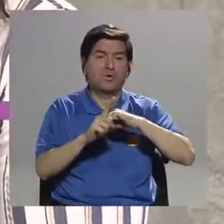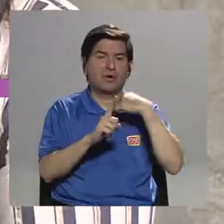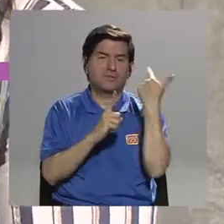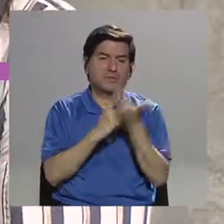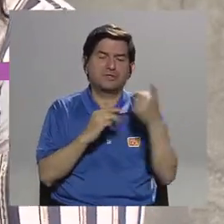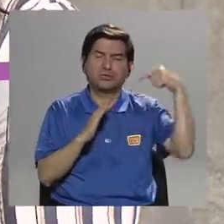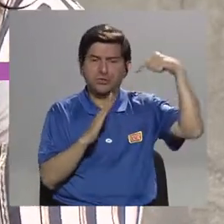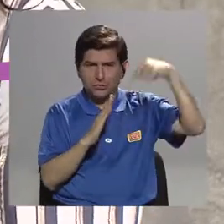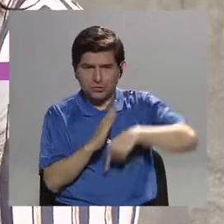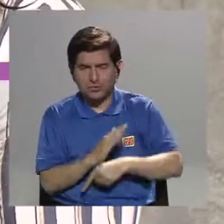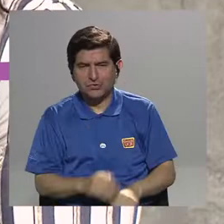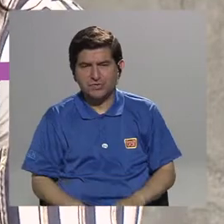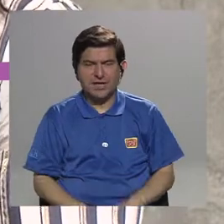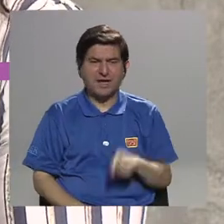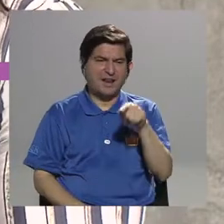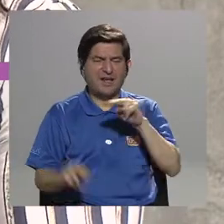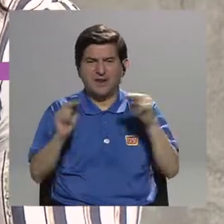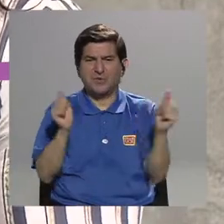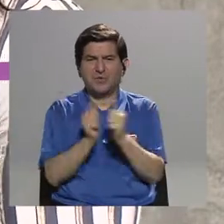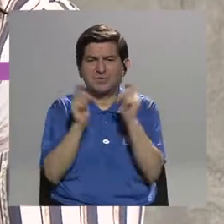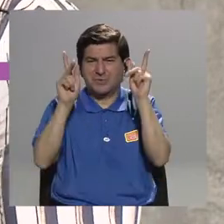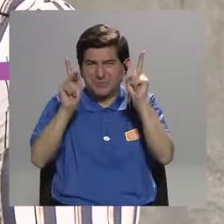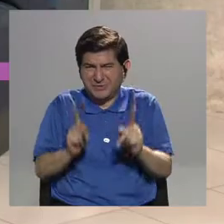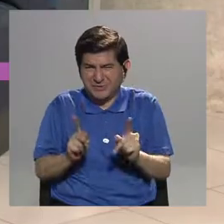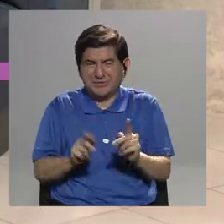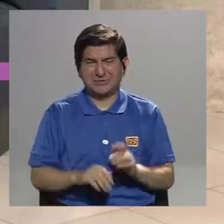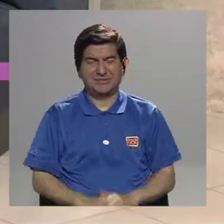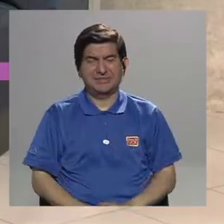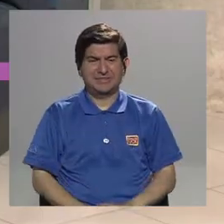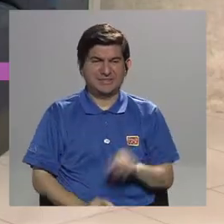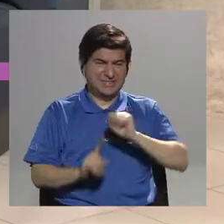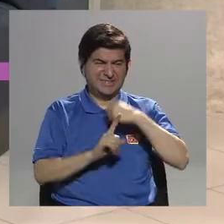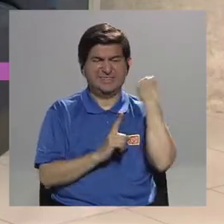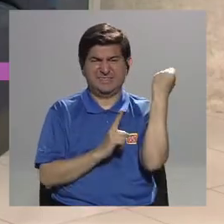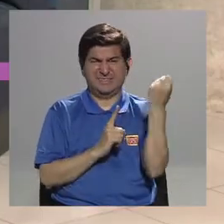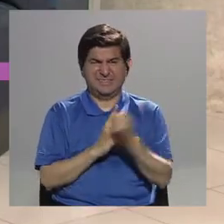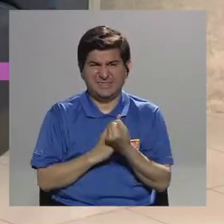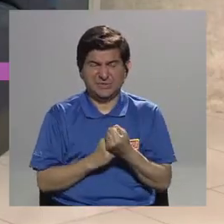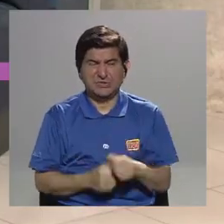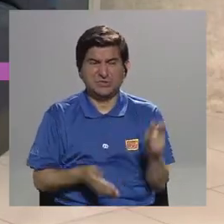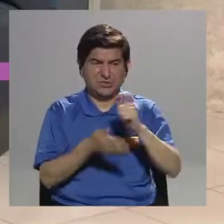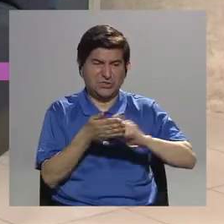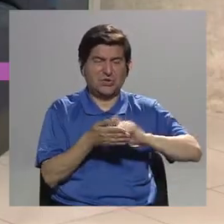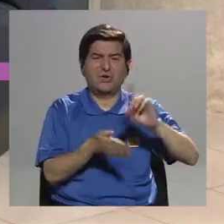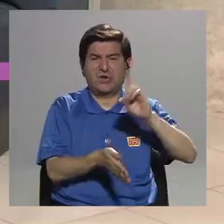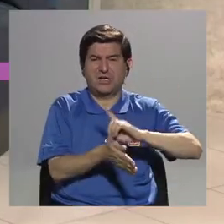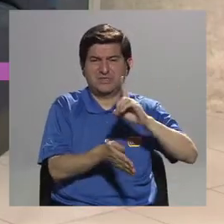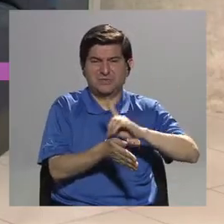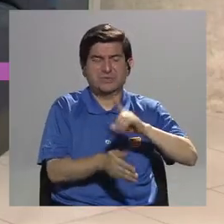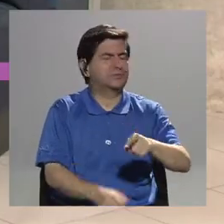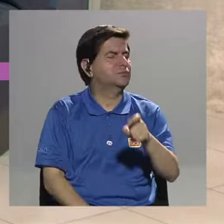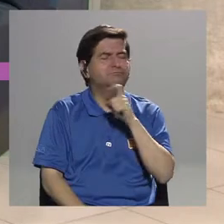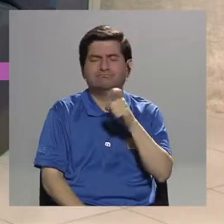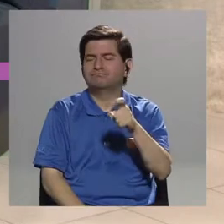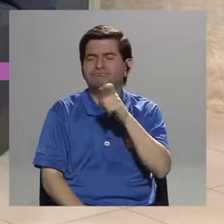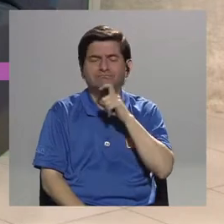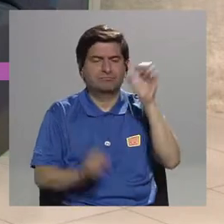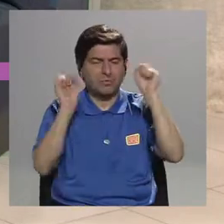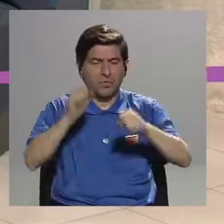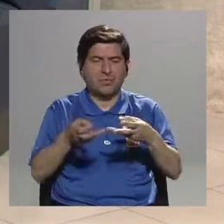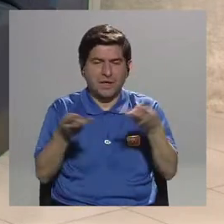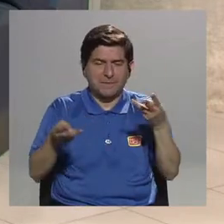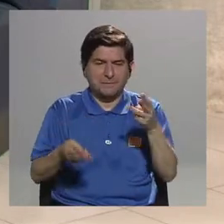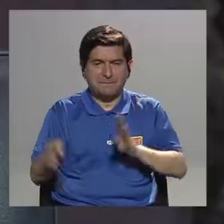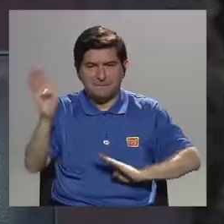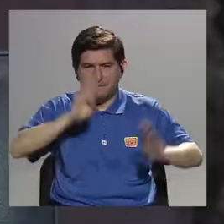personas y eso. Entonces, todo eso hace que para las escuelas de medicina sea muy difícil obtener material biológico. Ok. Vamos a